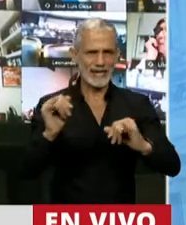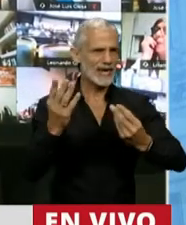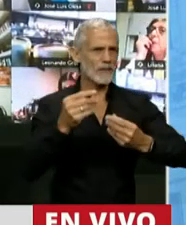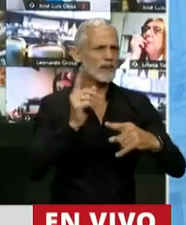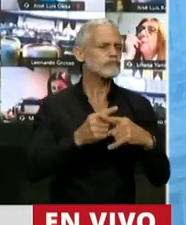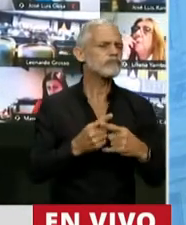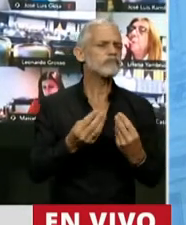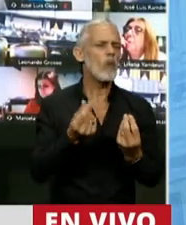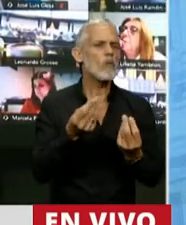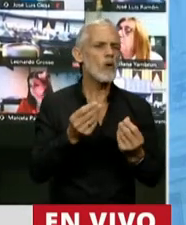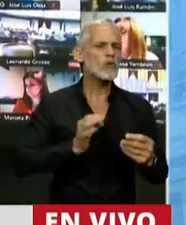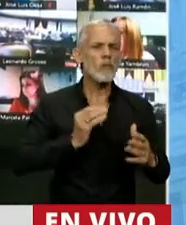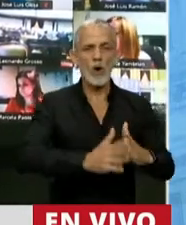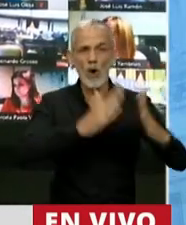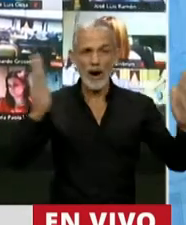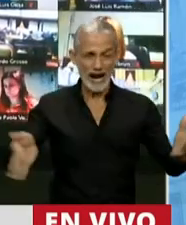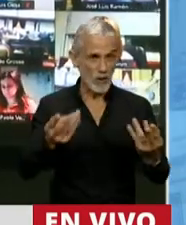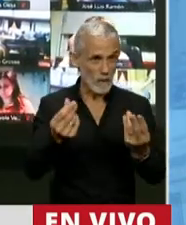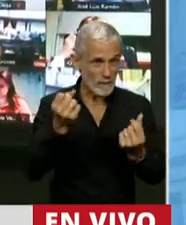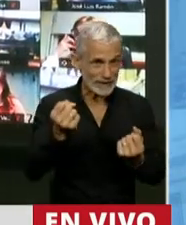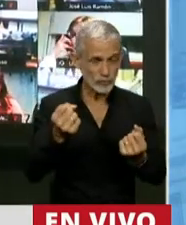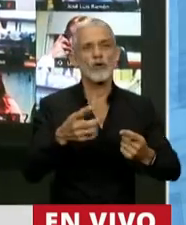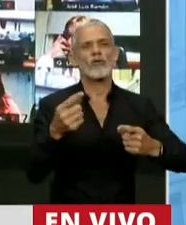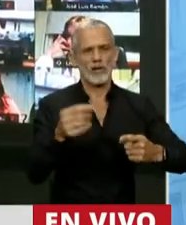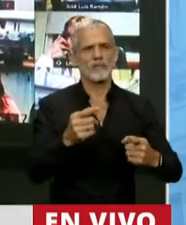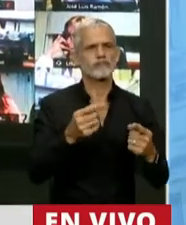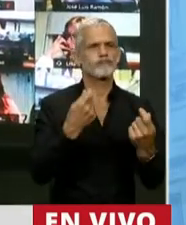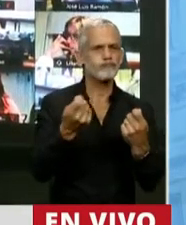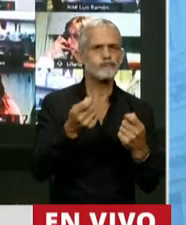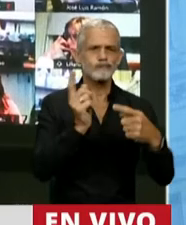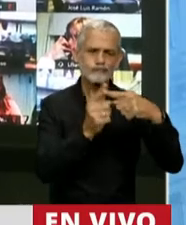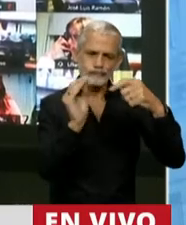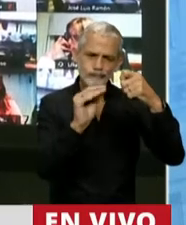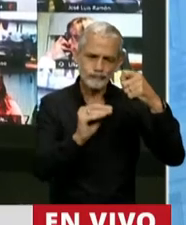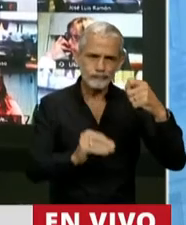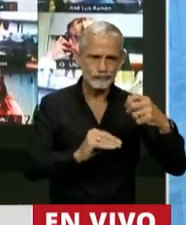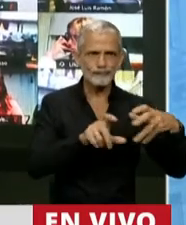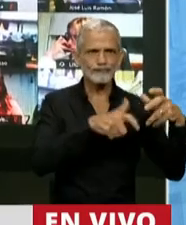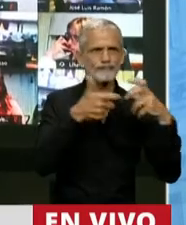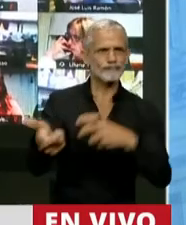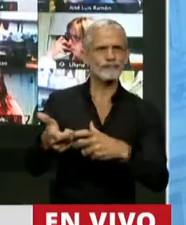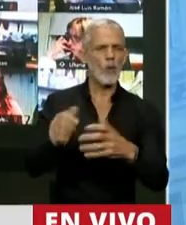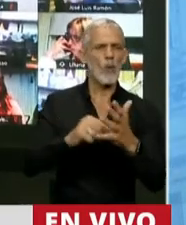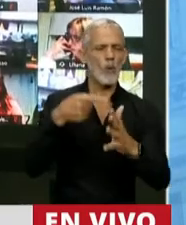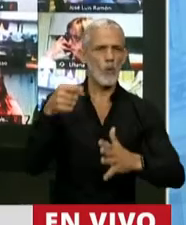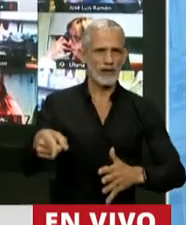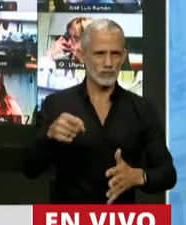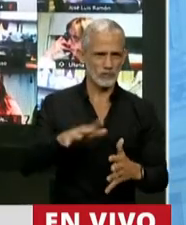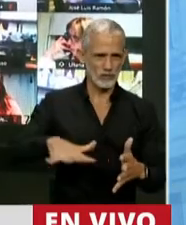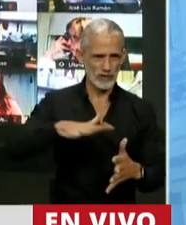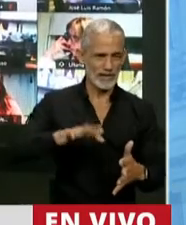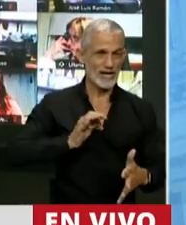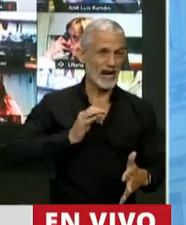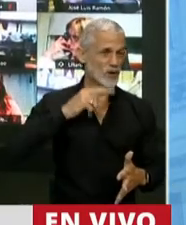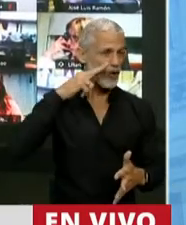determinación del monto anual en peso de los componentes efectivamente transferidos a la Ciudad Autónoma de Buenos Aires en el año